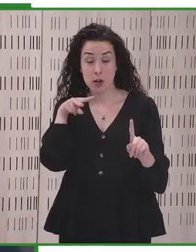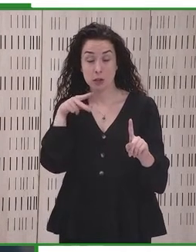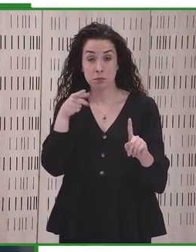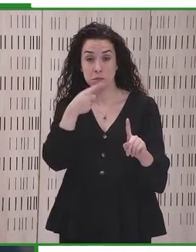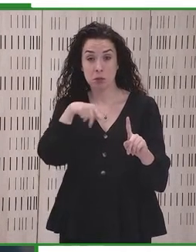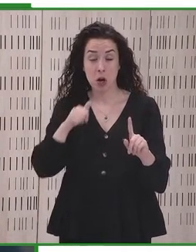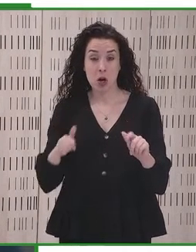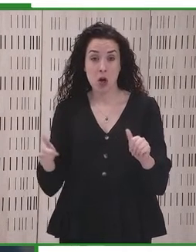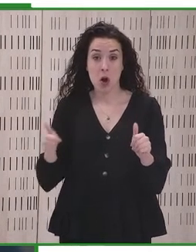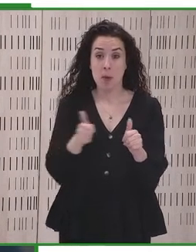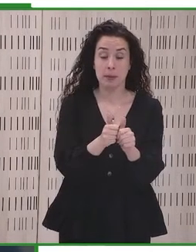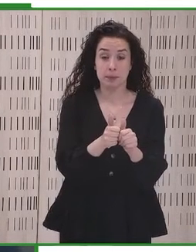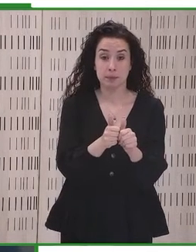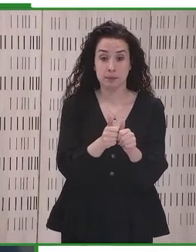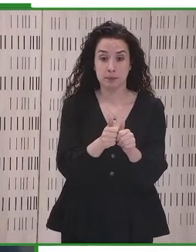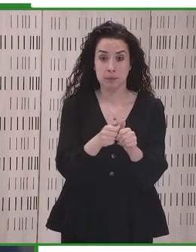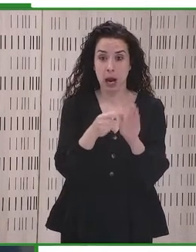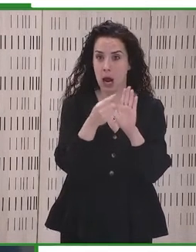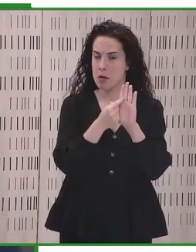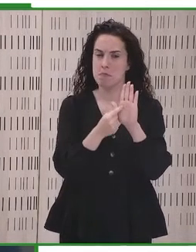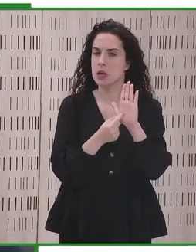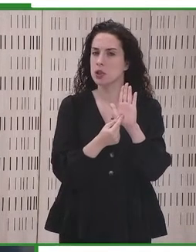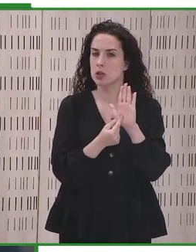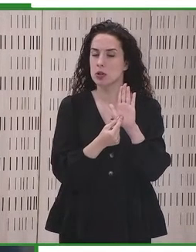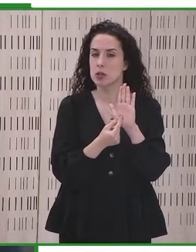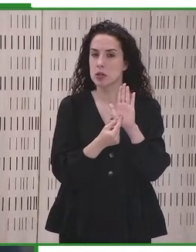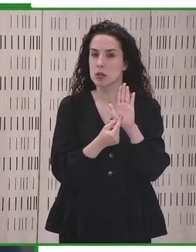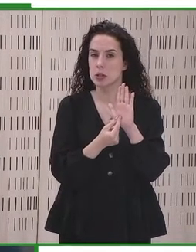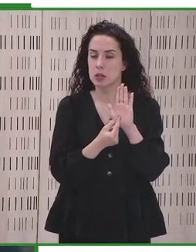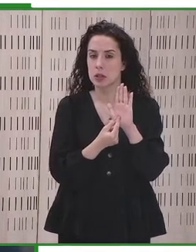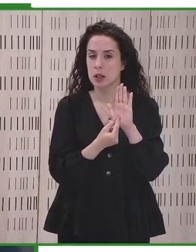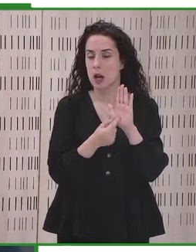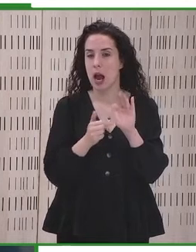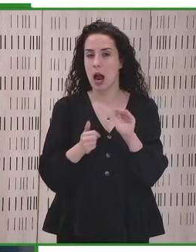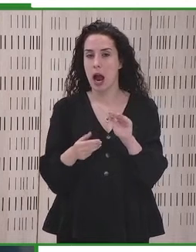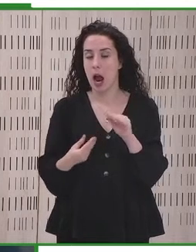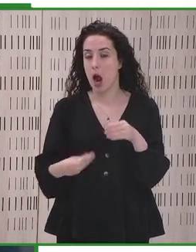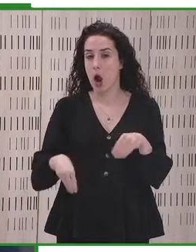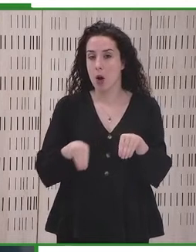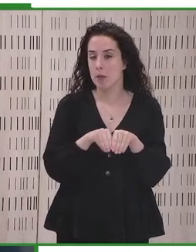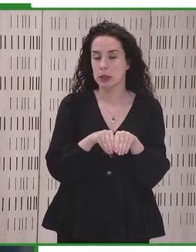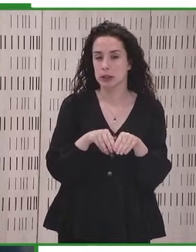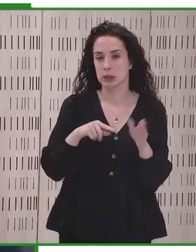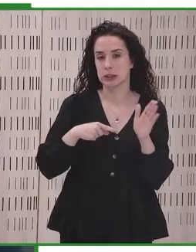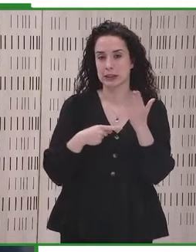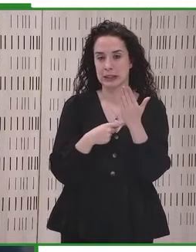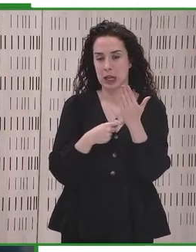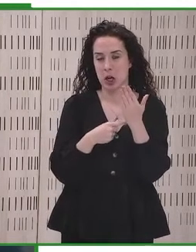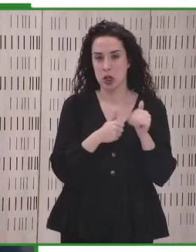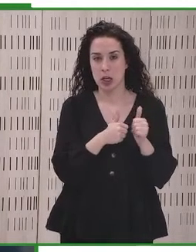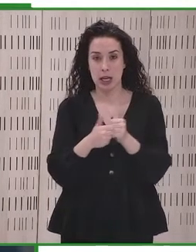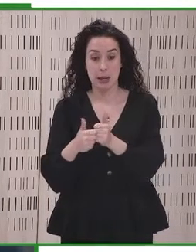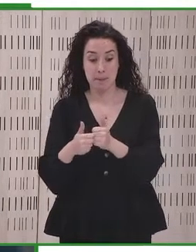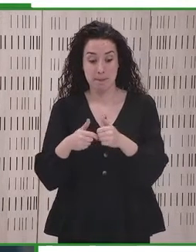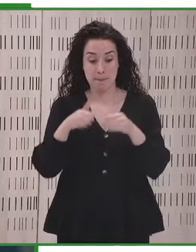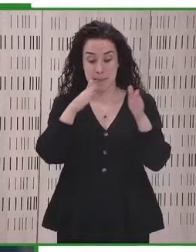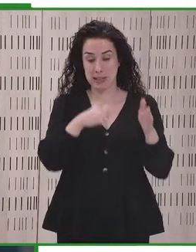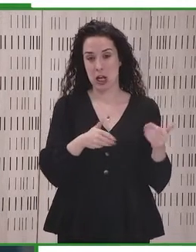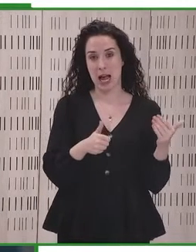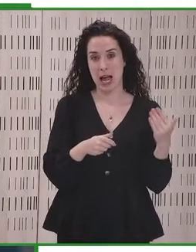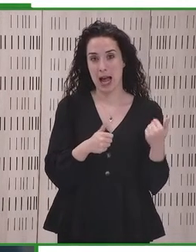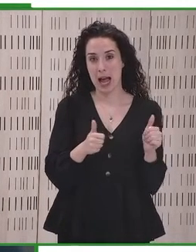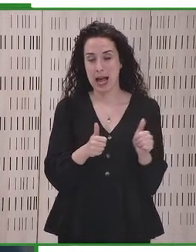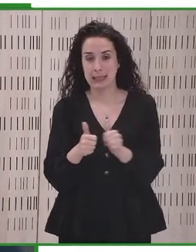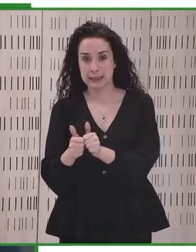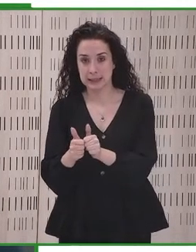los diseños y que se ve complementado por medidas relativas a la